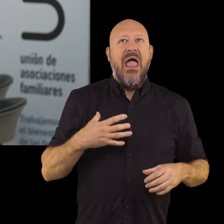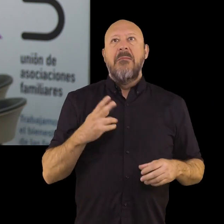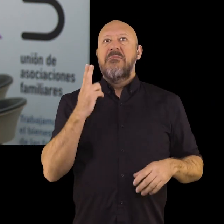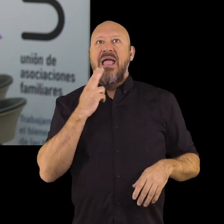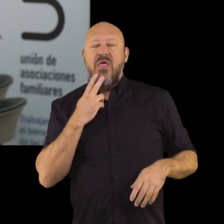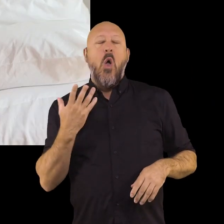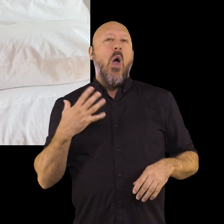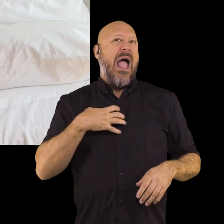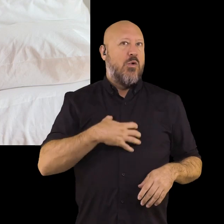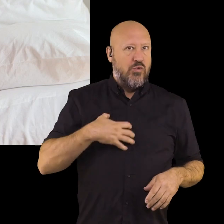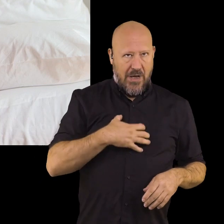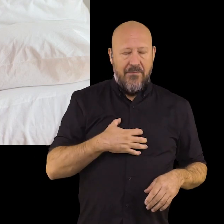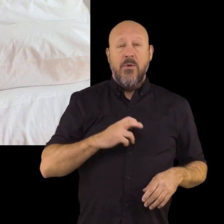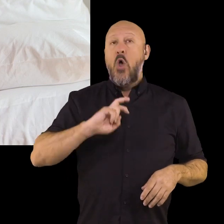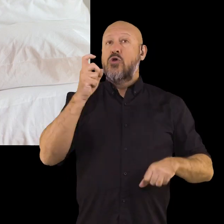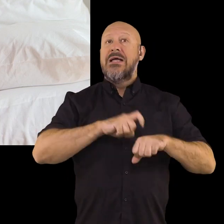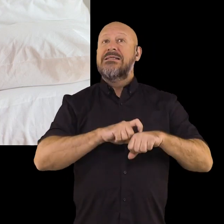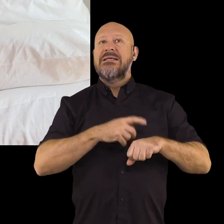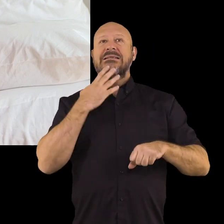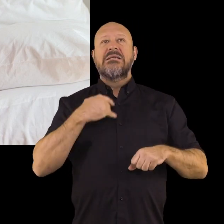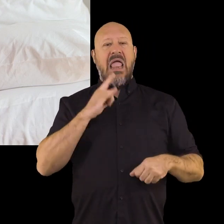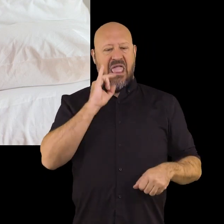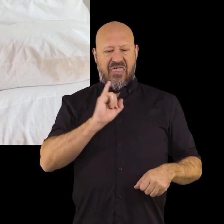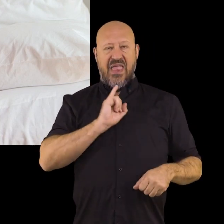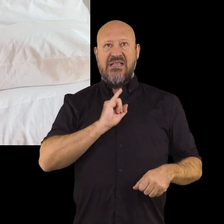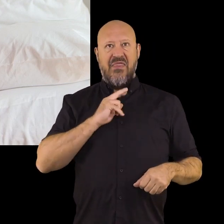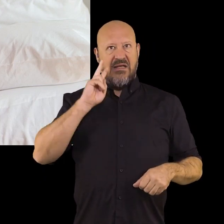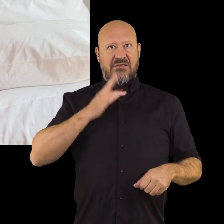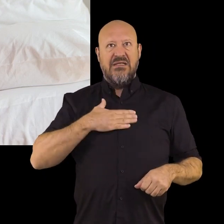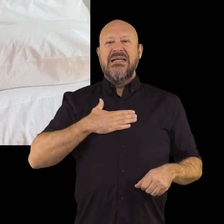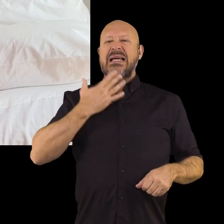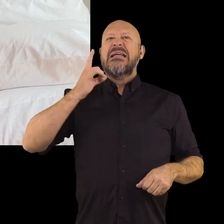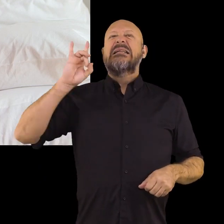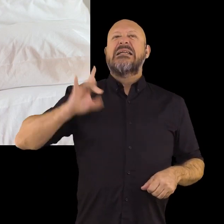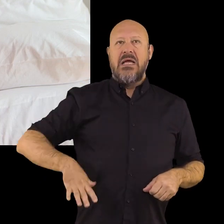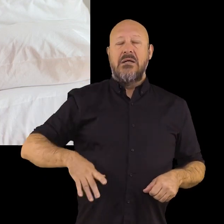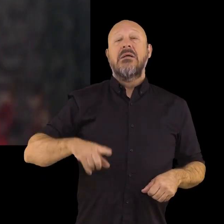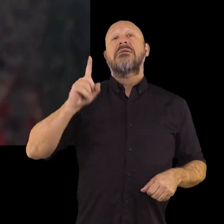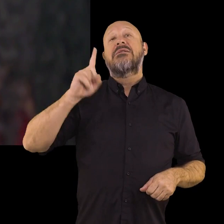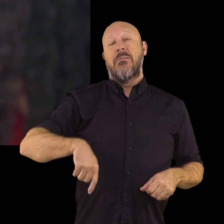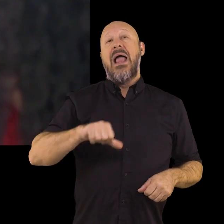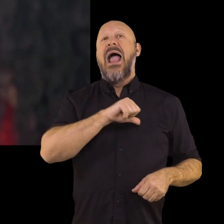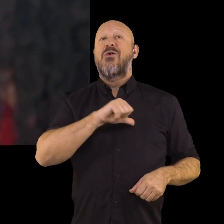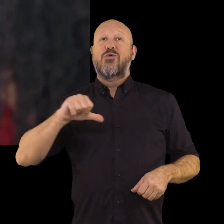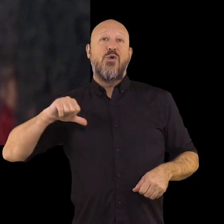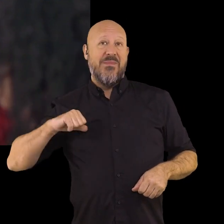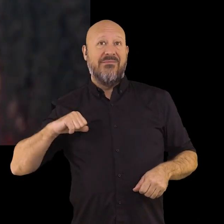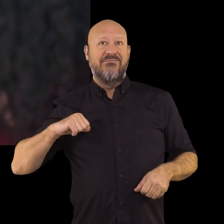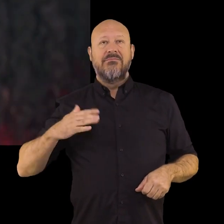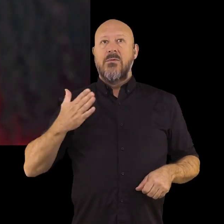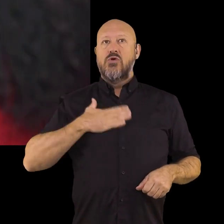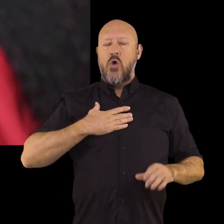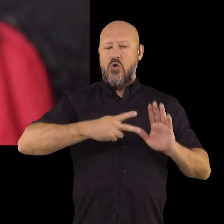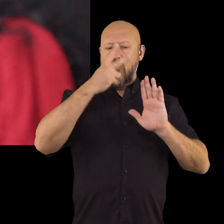miedos, angustia. Otra característica sería la búsqueda de una identidad. ¿Quién soy yo? Y de una autonomía.